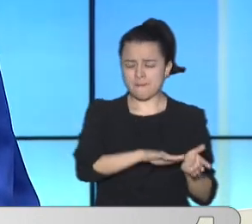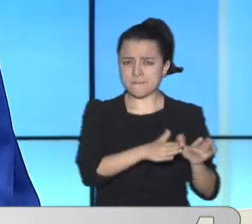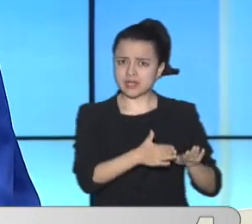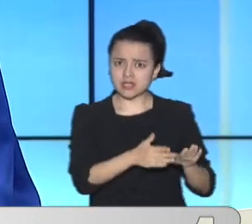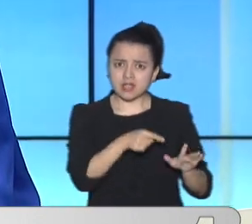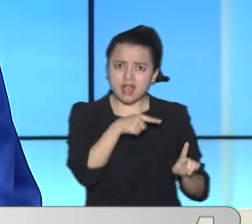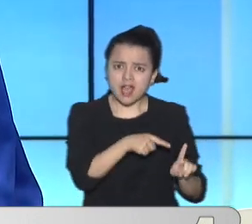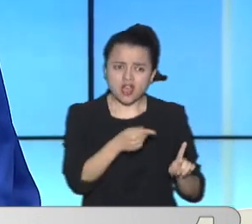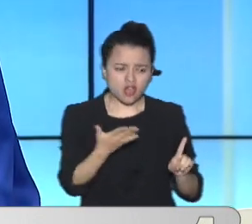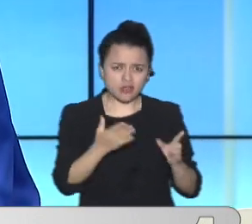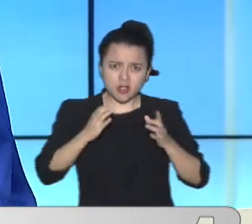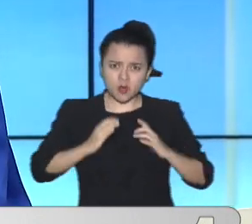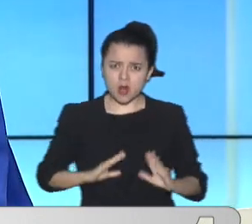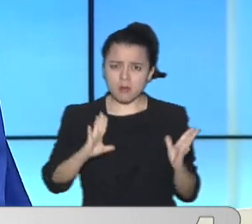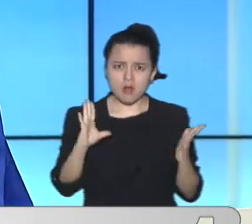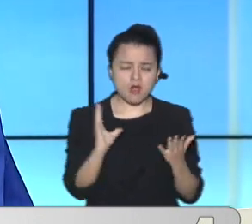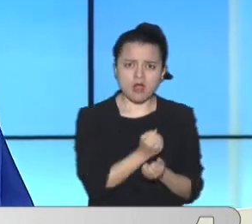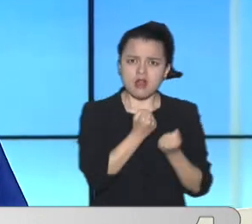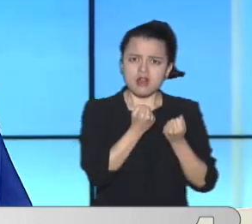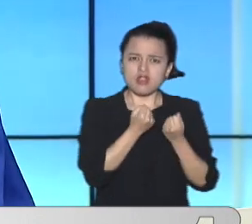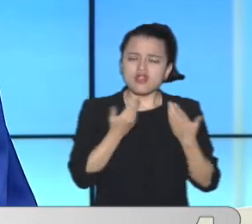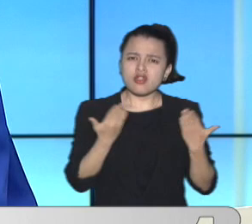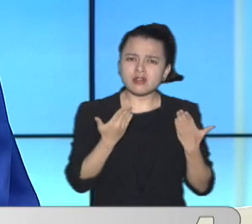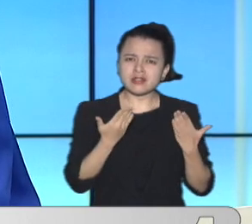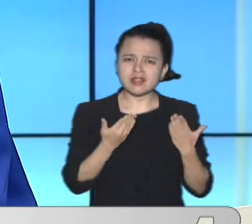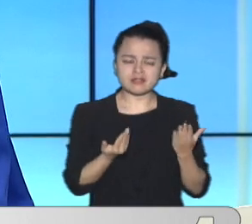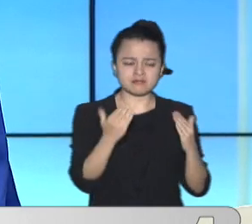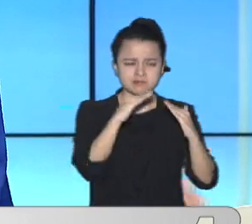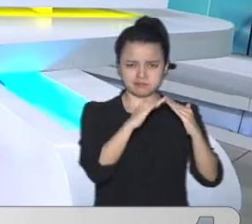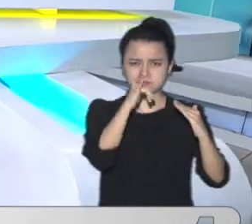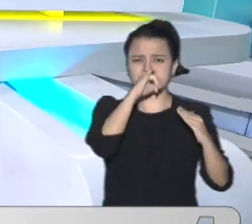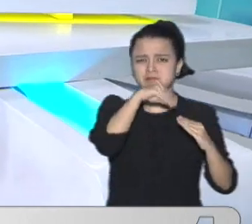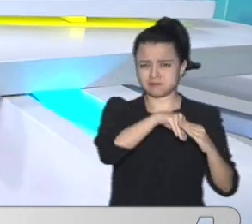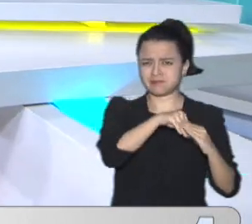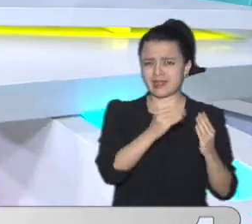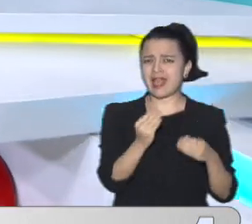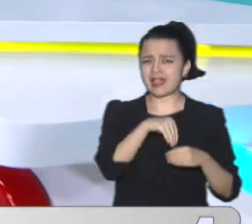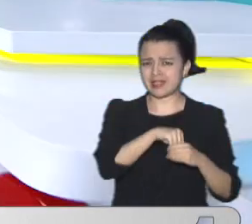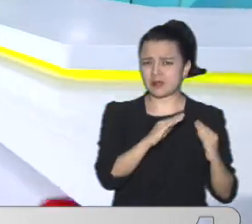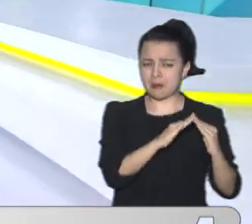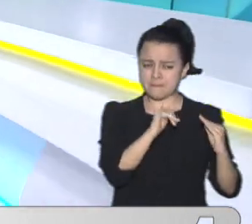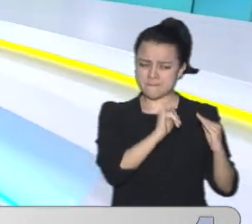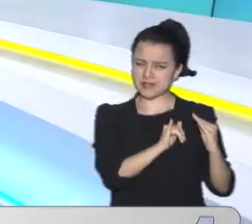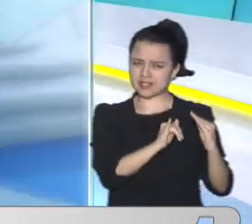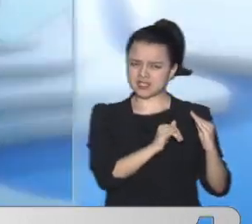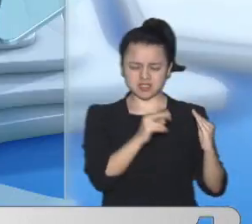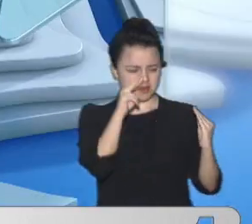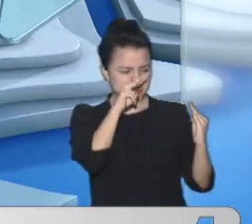fallado En su vivienda Con varias lesiones De arma blanca Yusimony Buenos días ¿Quién era la mujer?